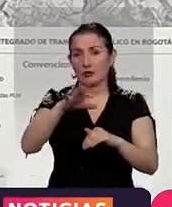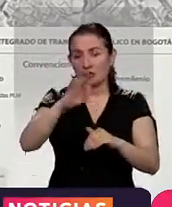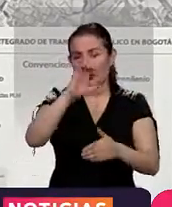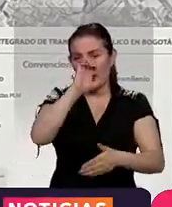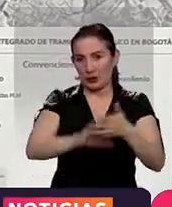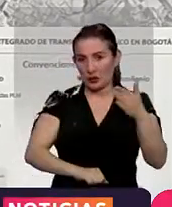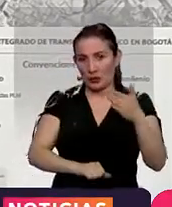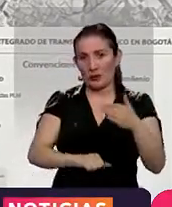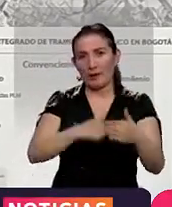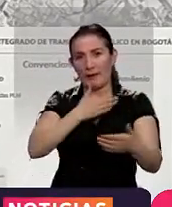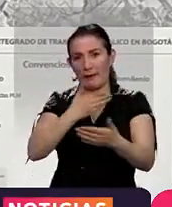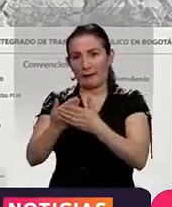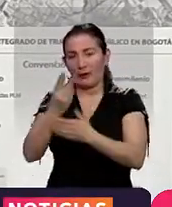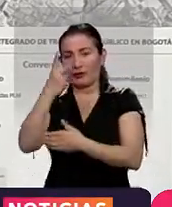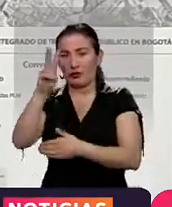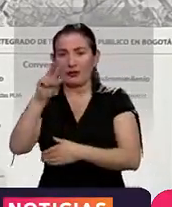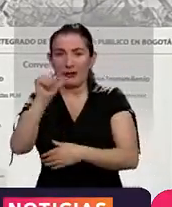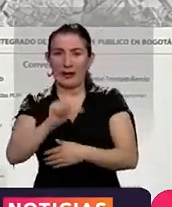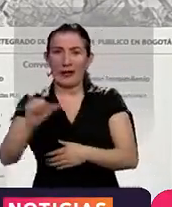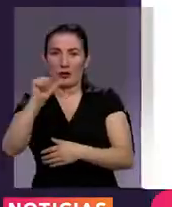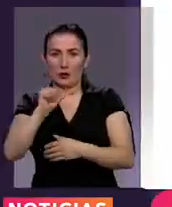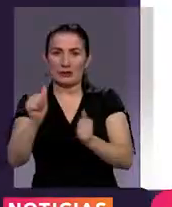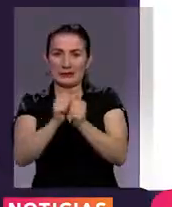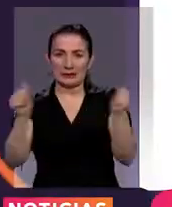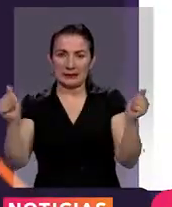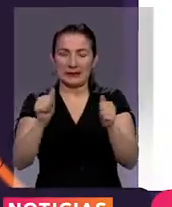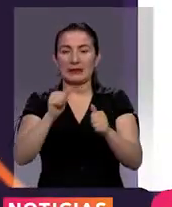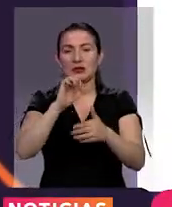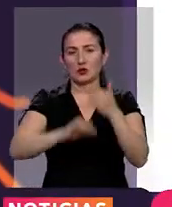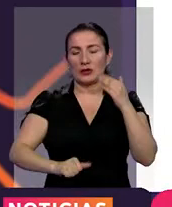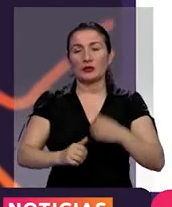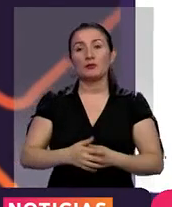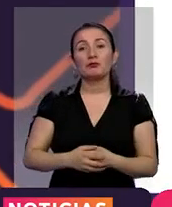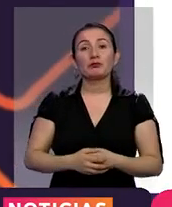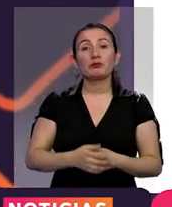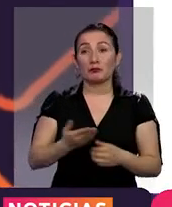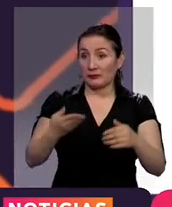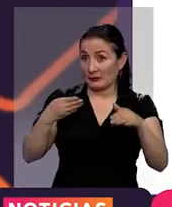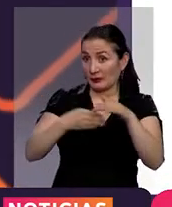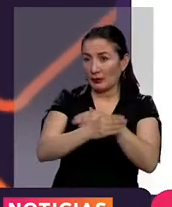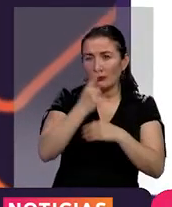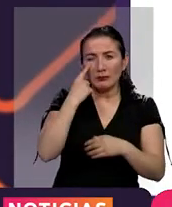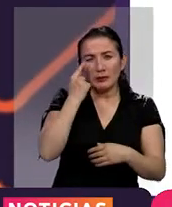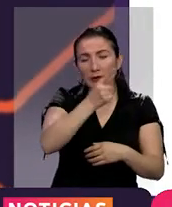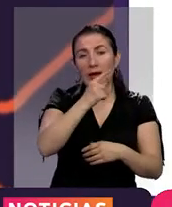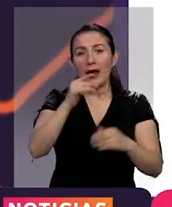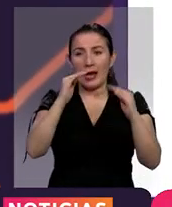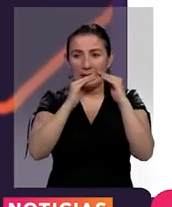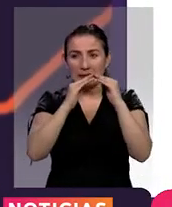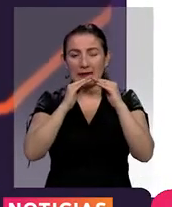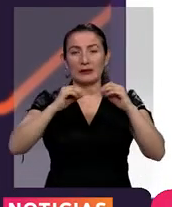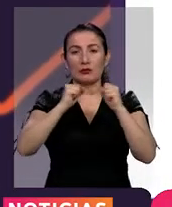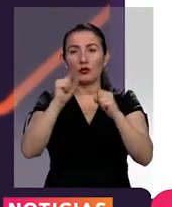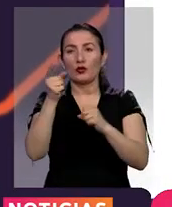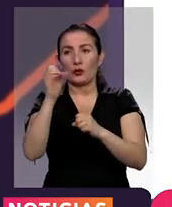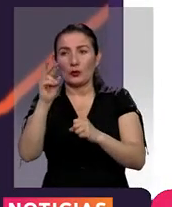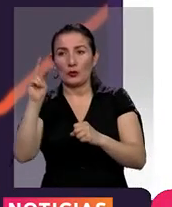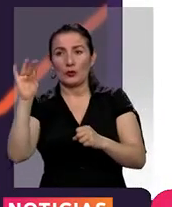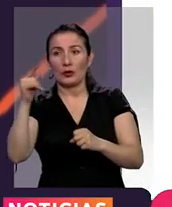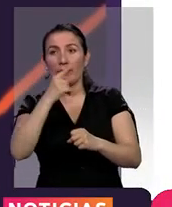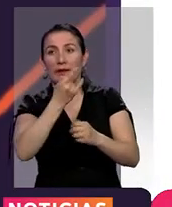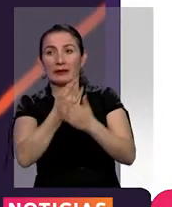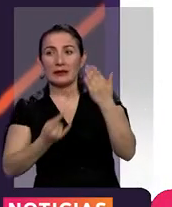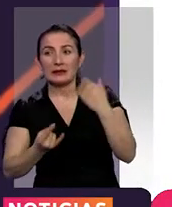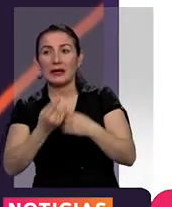descuento y hasta el 12 de agosto sin descuento. Para descargar su factura ingrese a www.haciendabogotá.gov.co